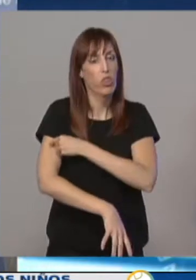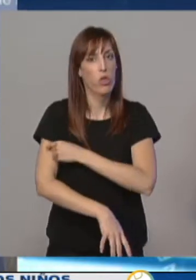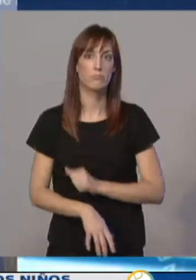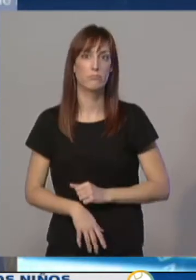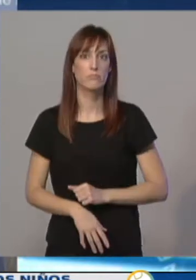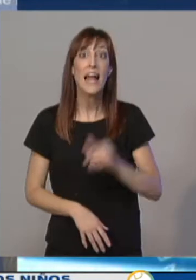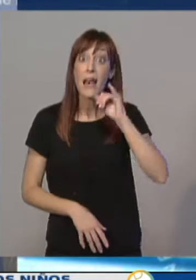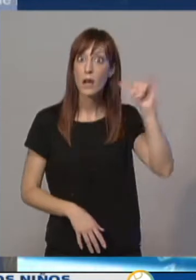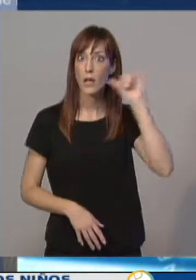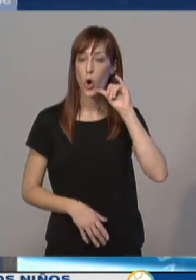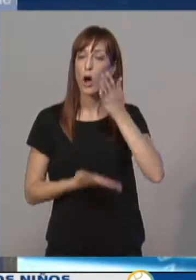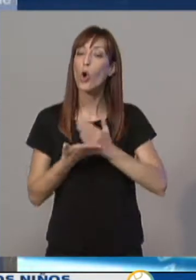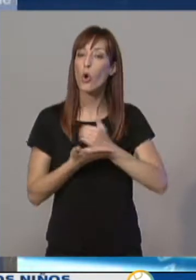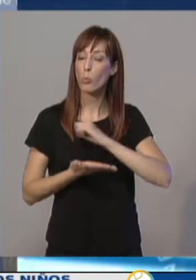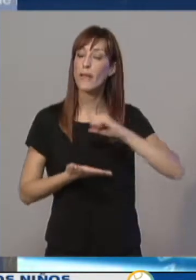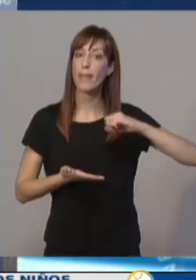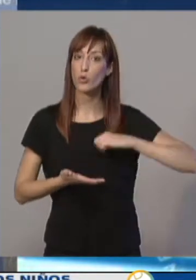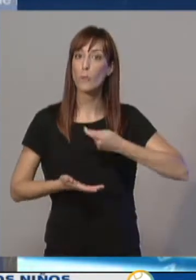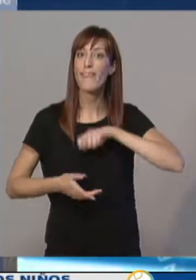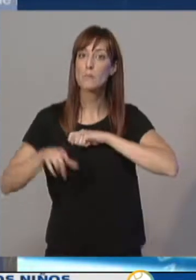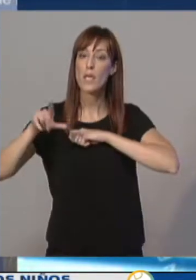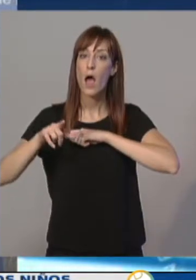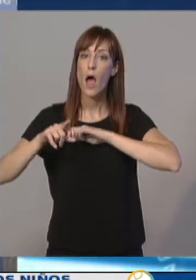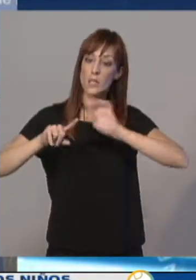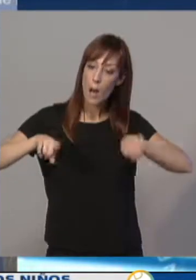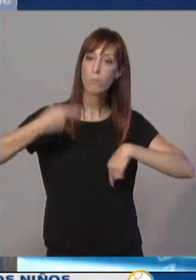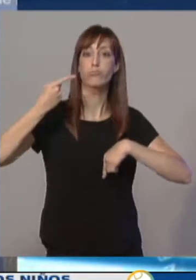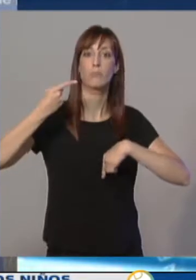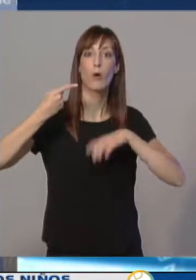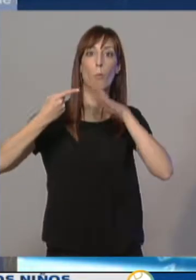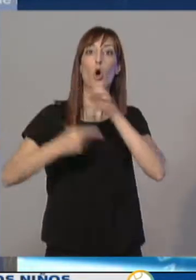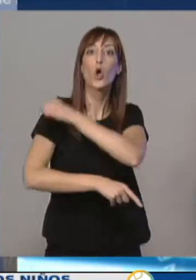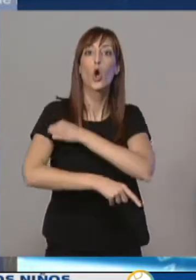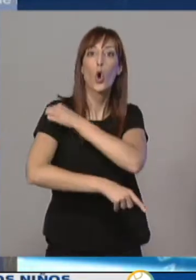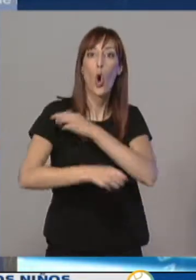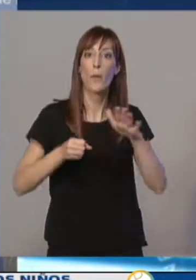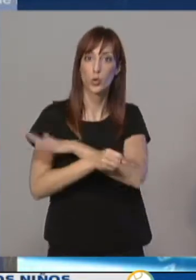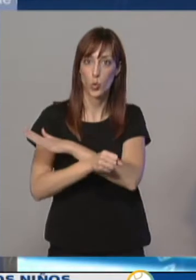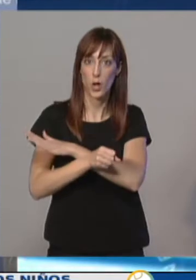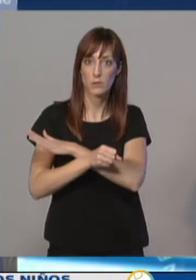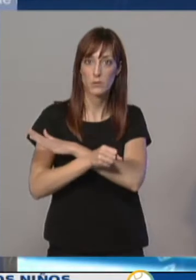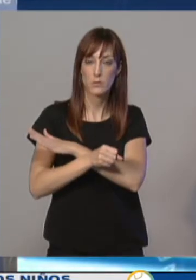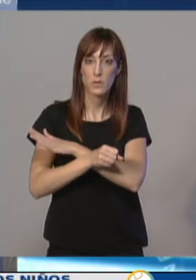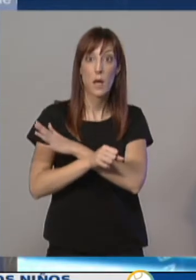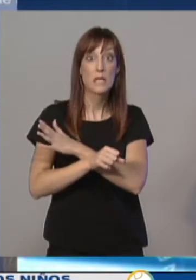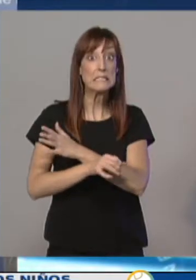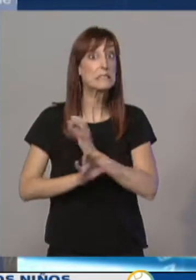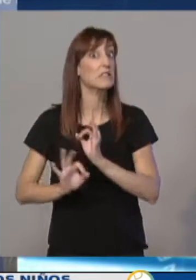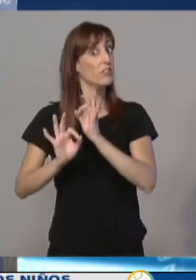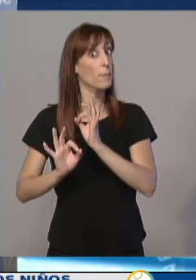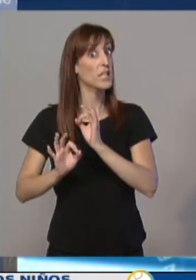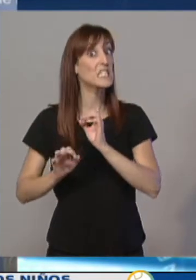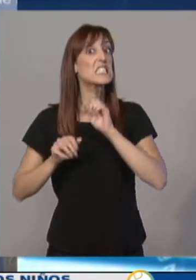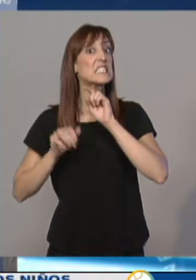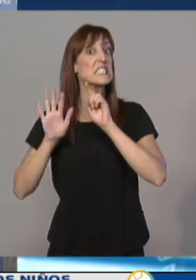se sitúa en el primer puesto de las comunidades autónomas por cobertura de vacunación, con una cobertura exactamente del